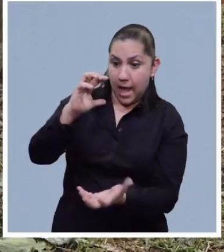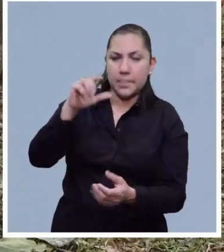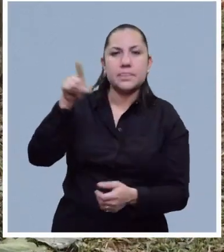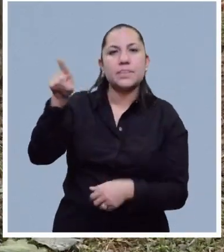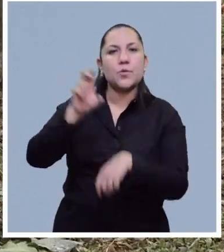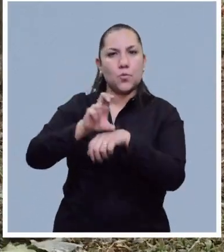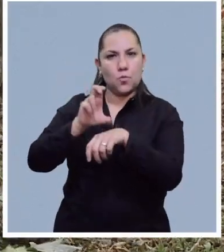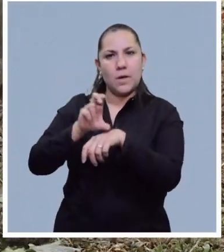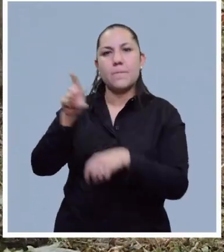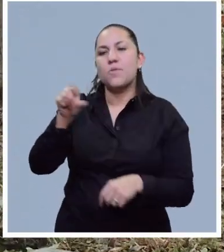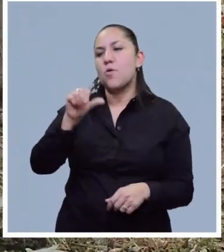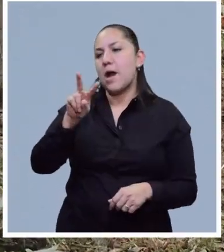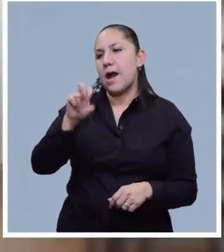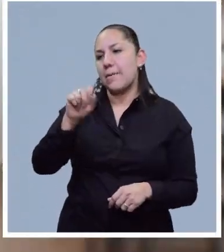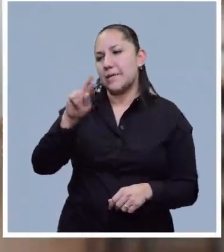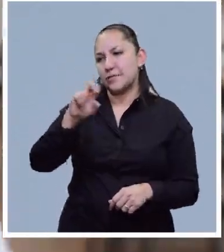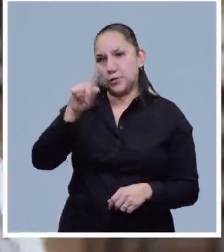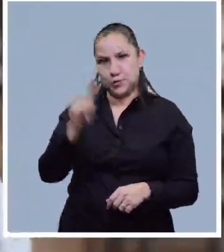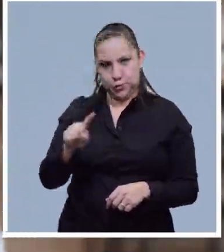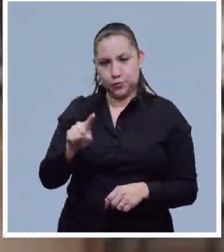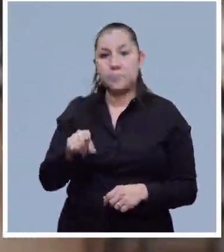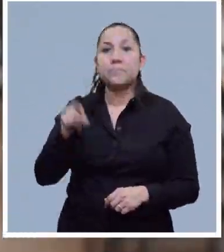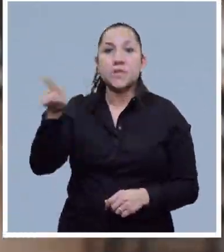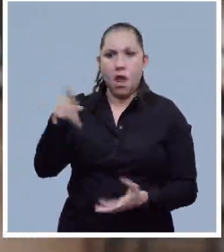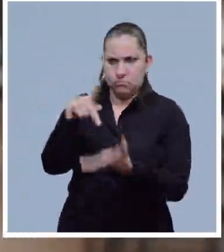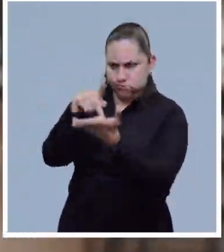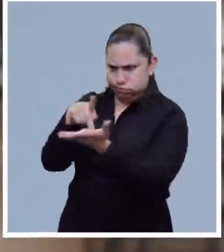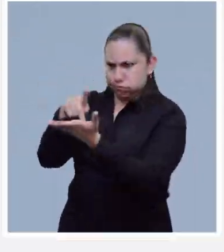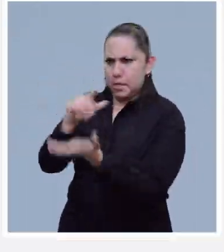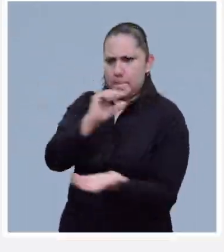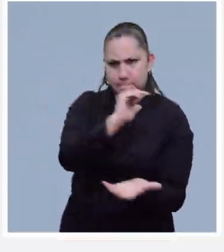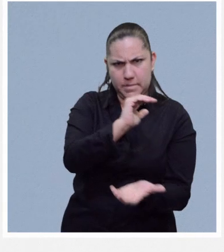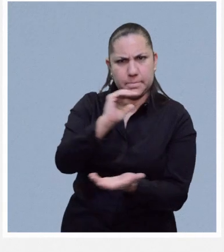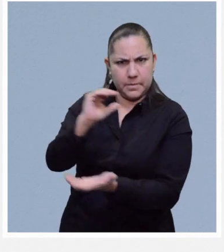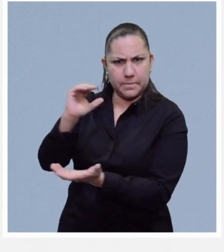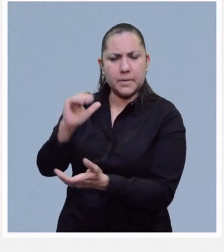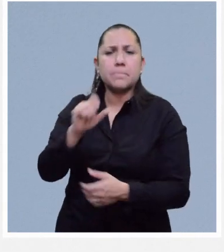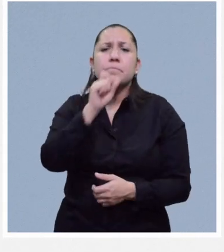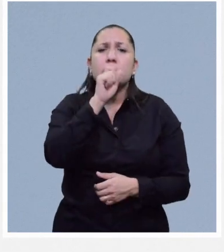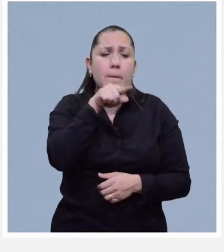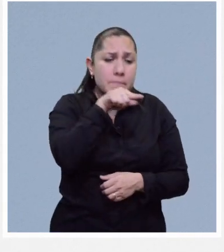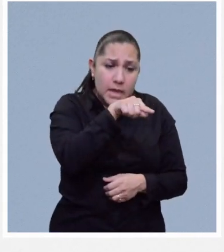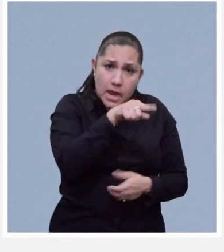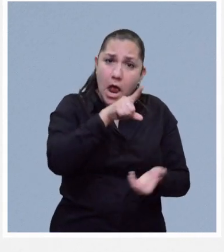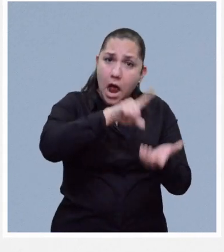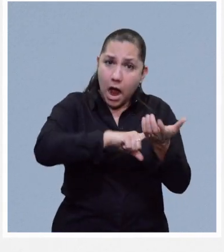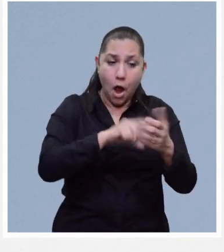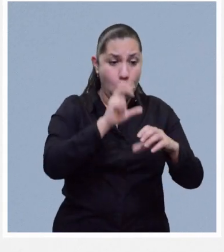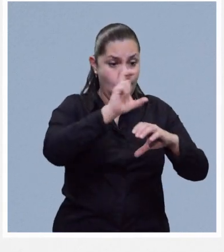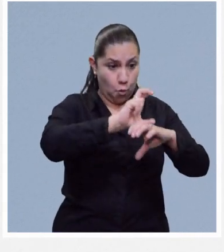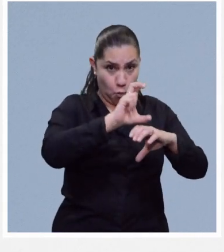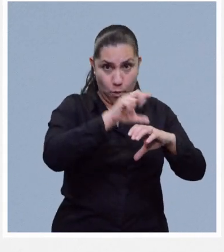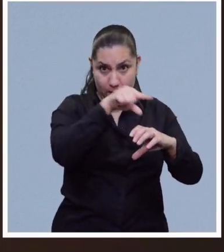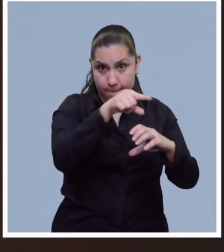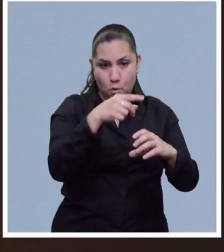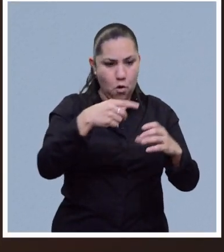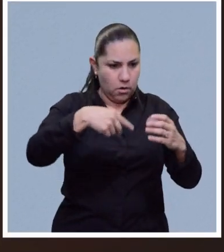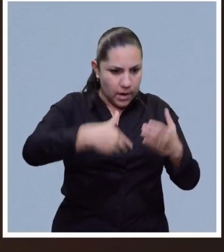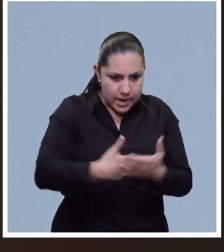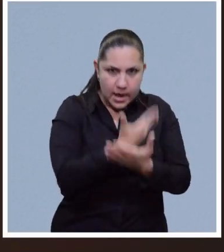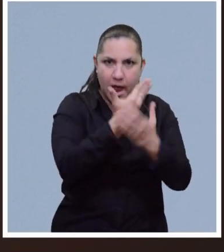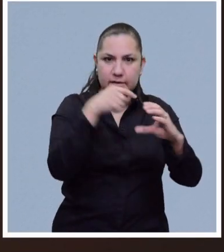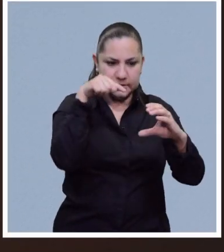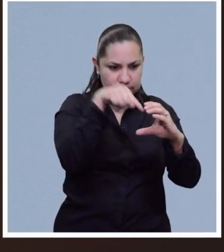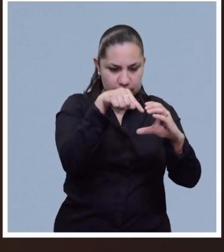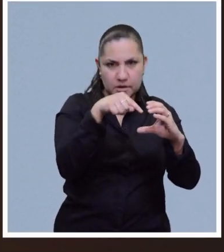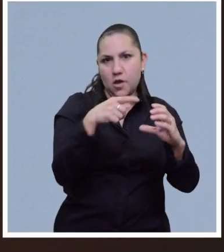es el más grande. Llega a pesar 1.5 kilogramos. Los animales ovíparos son aquellos en donde las crías se desarrollan en el